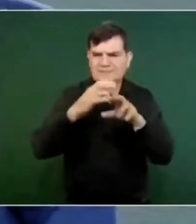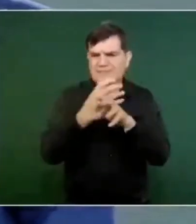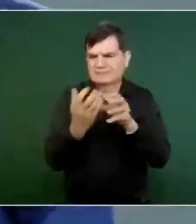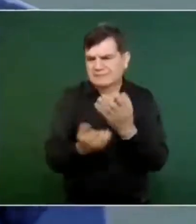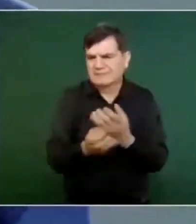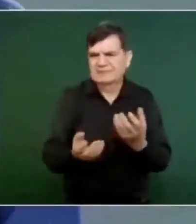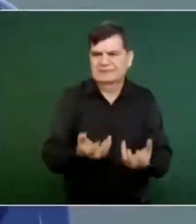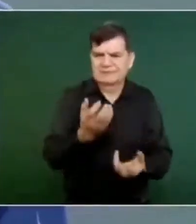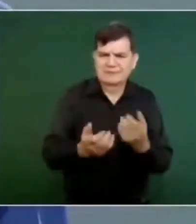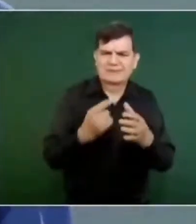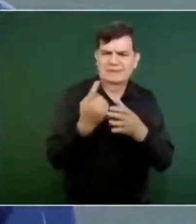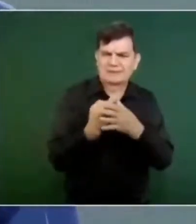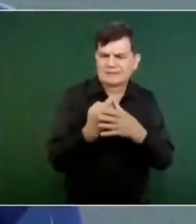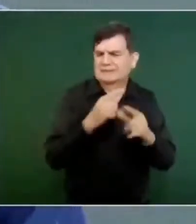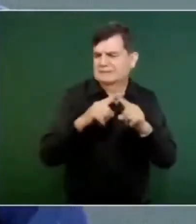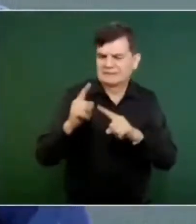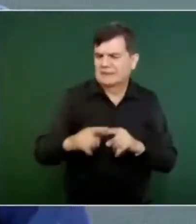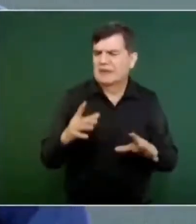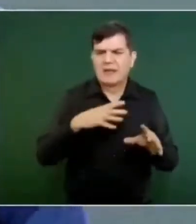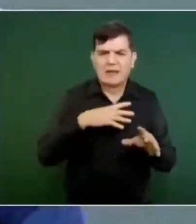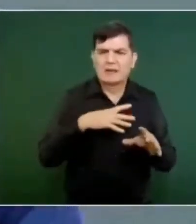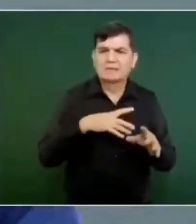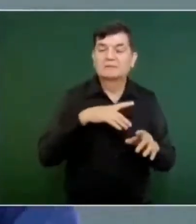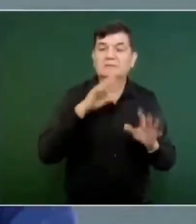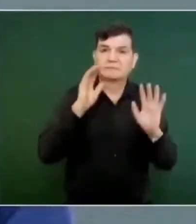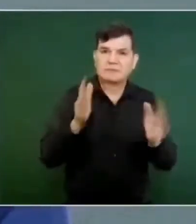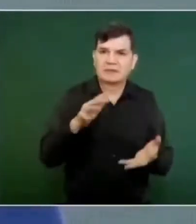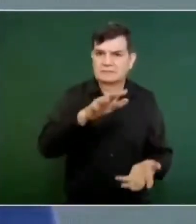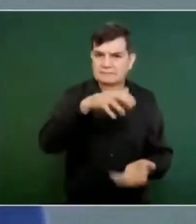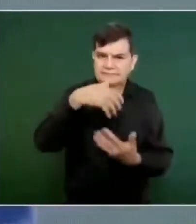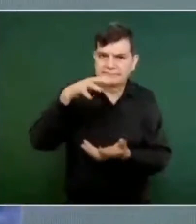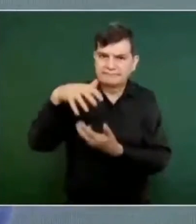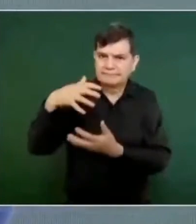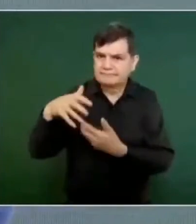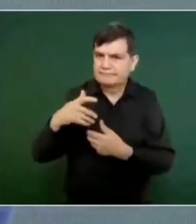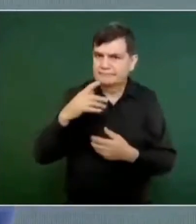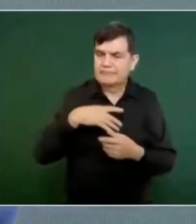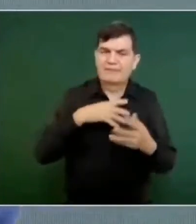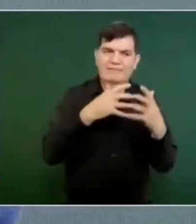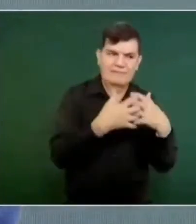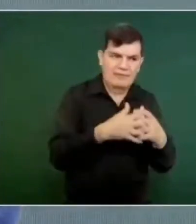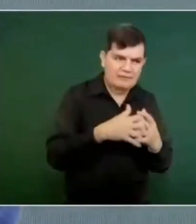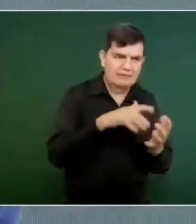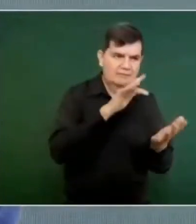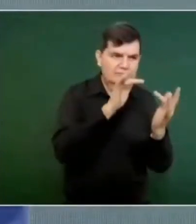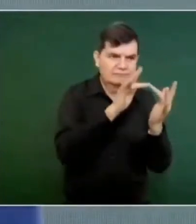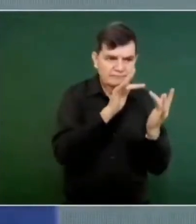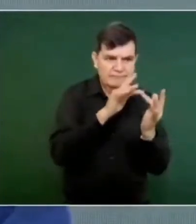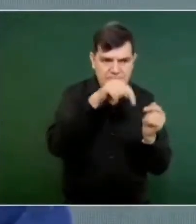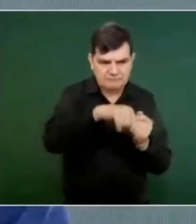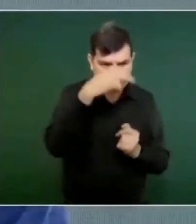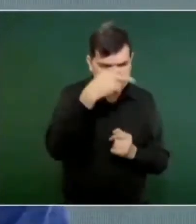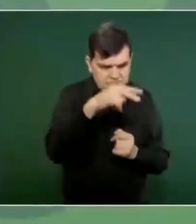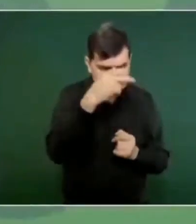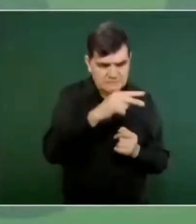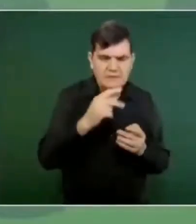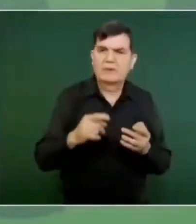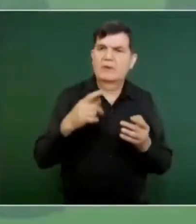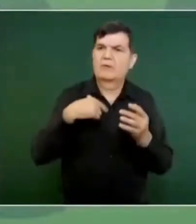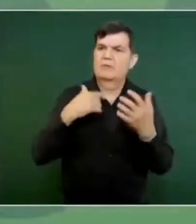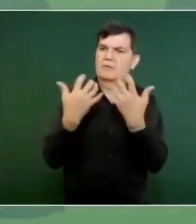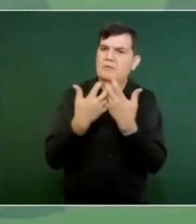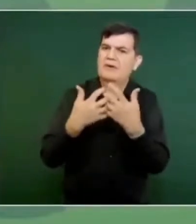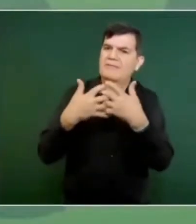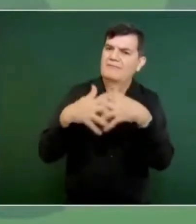los enseres, tanto en empresas mexicanas como